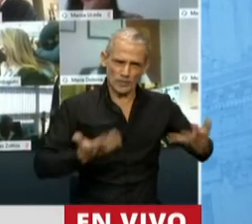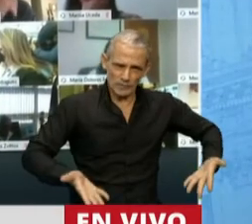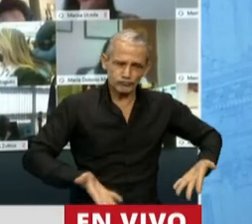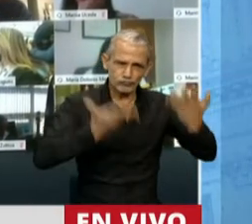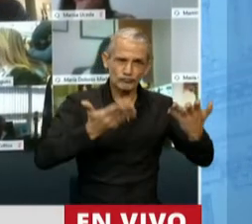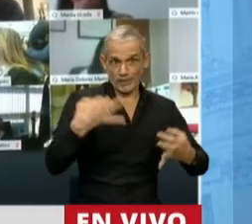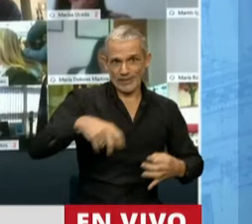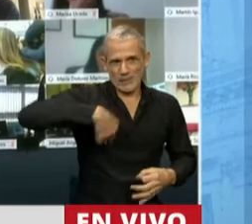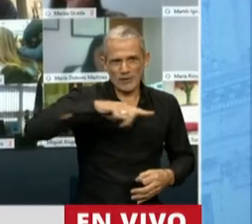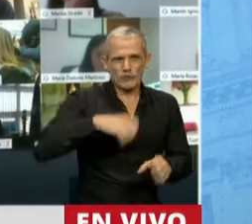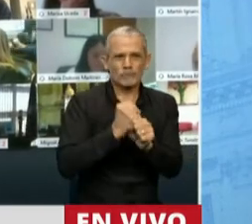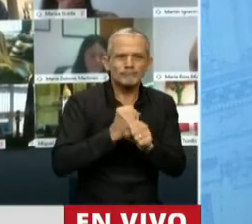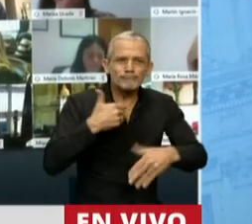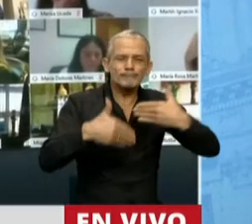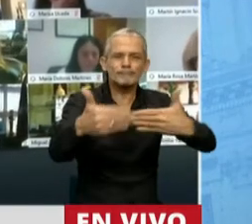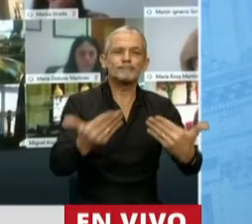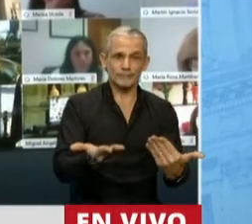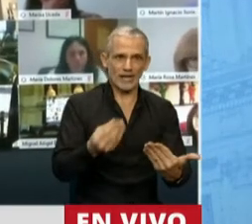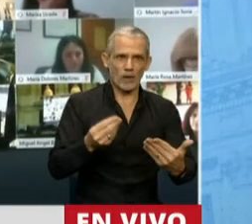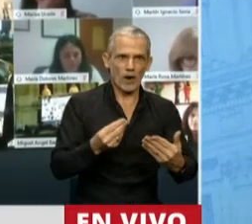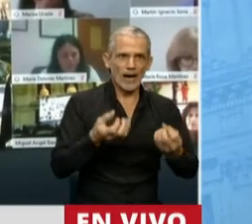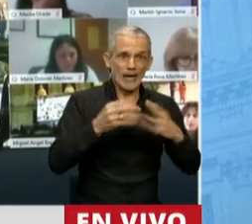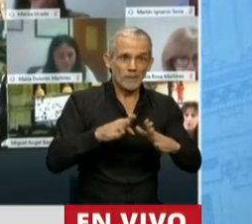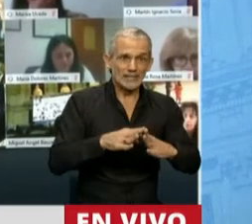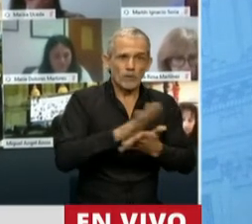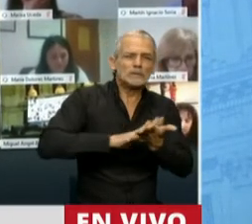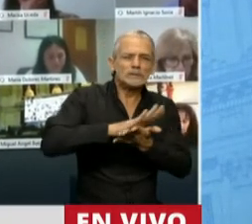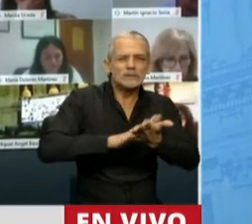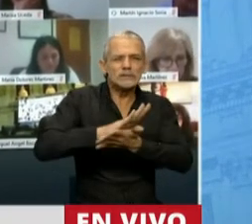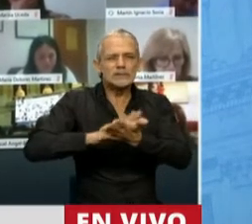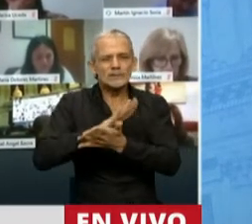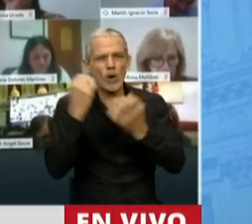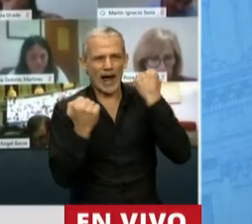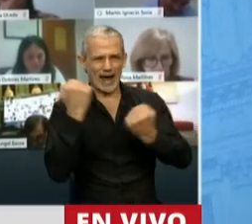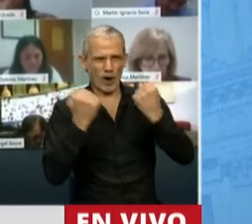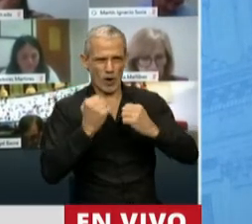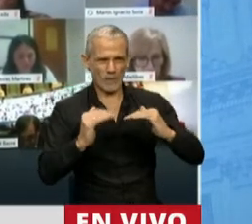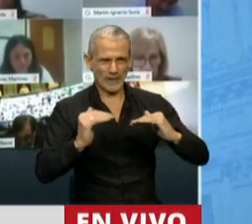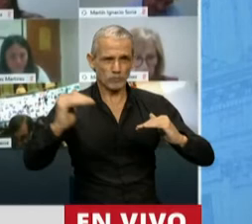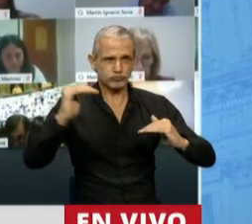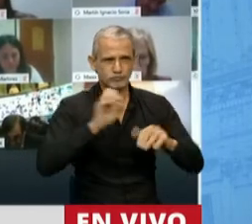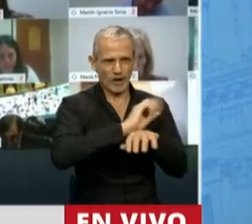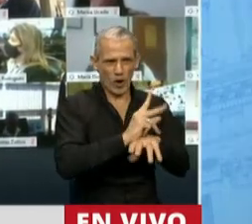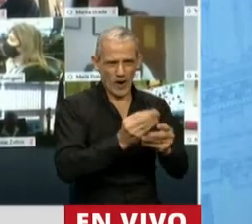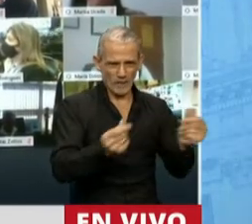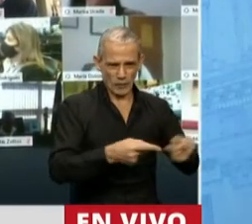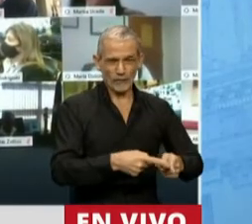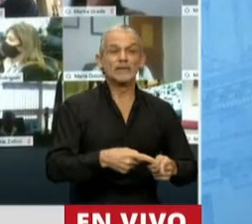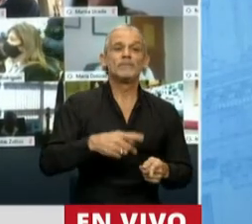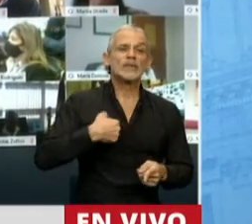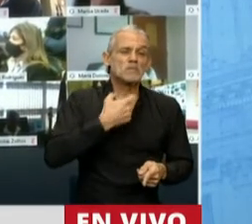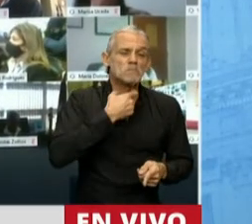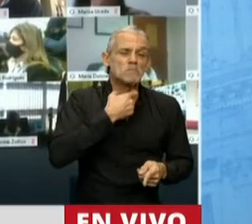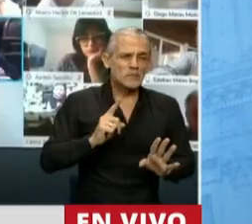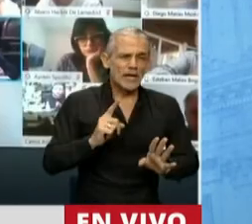tendremos que hacer en la medida que vayamos saliendo de esta situación de la pandemia. No quiero